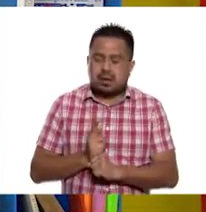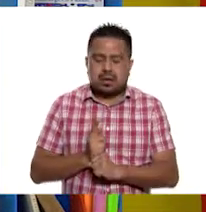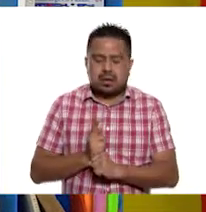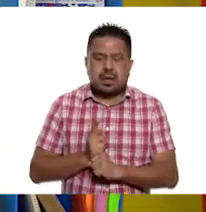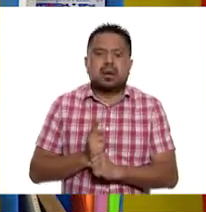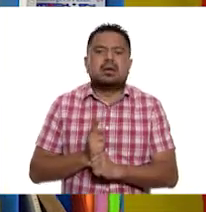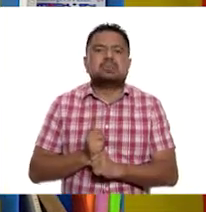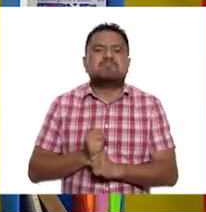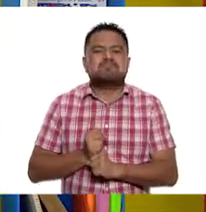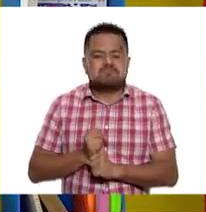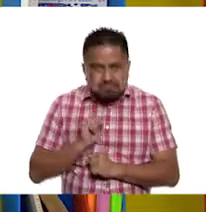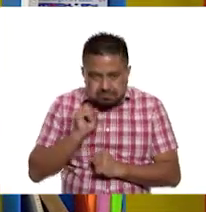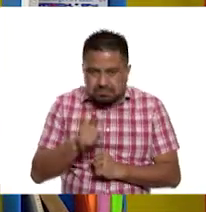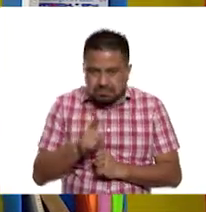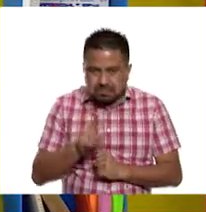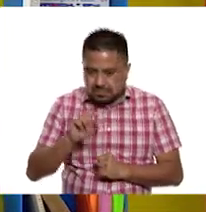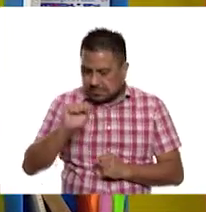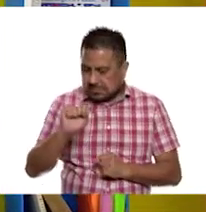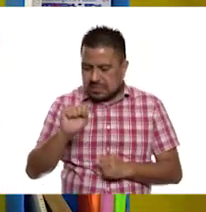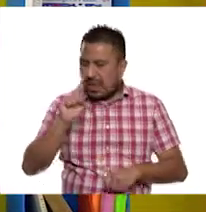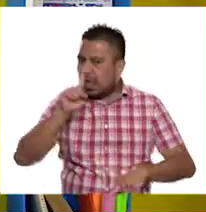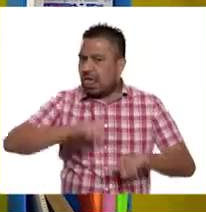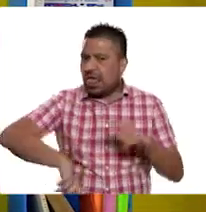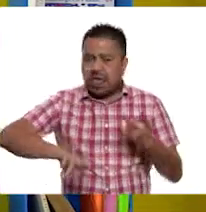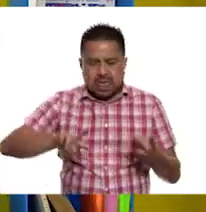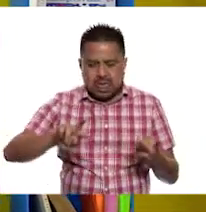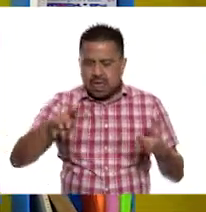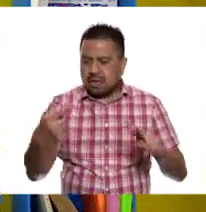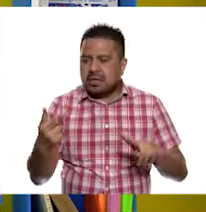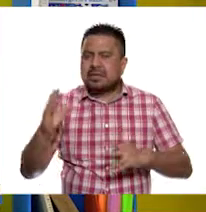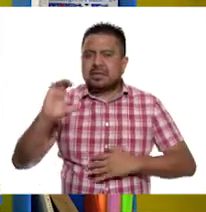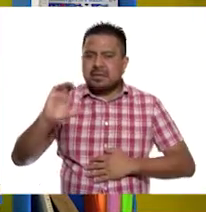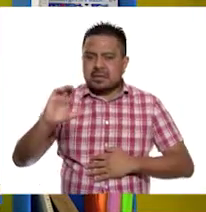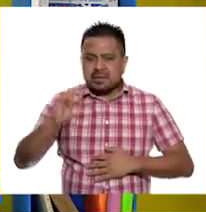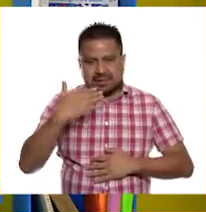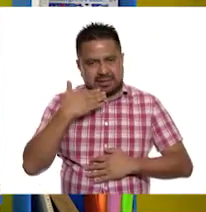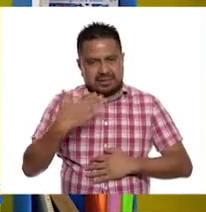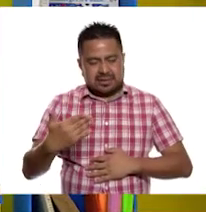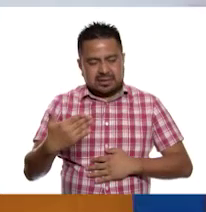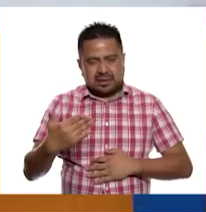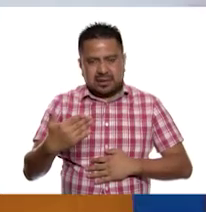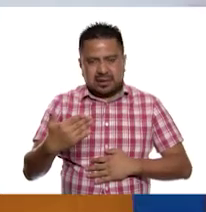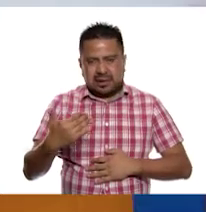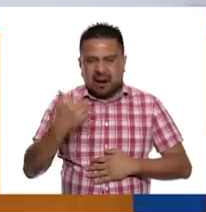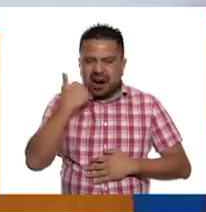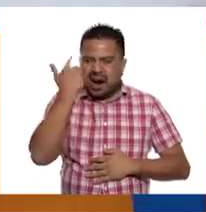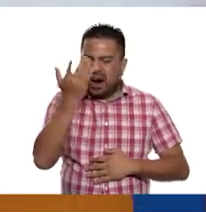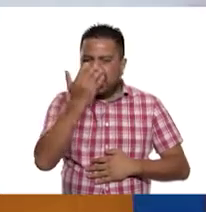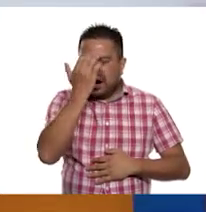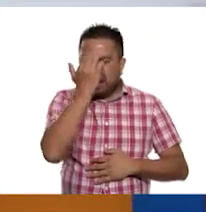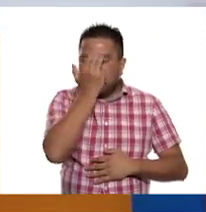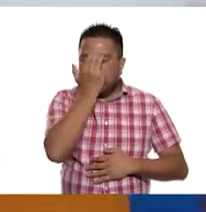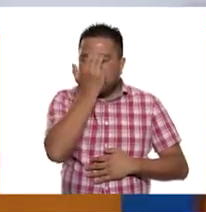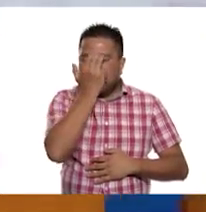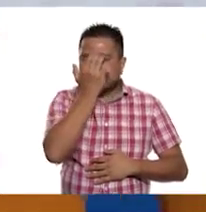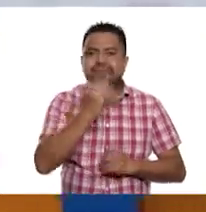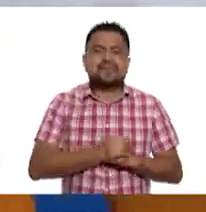lugar de la letra S, la letra C es la correcta. Quiero conocer...